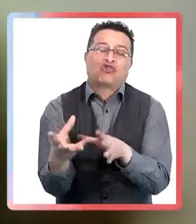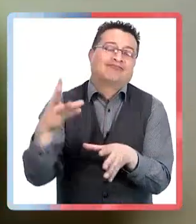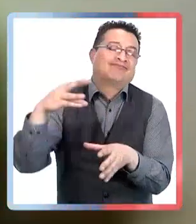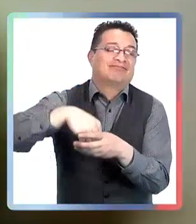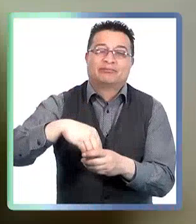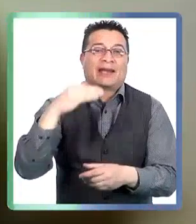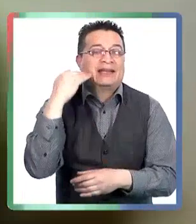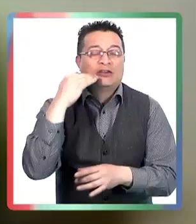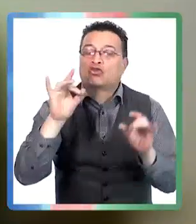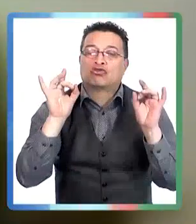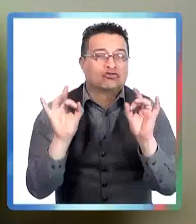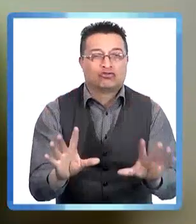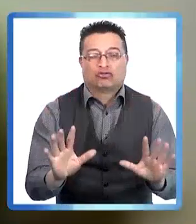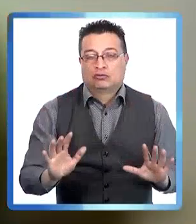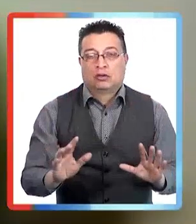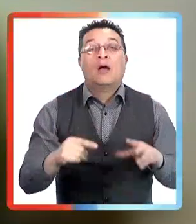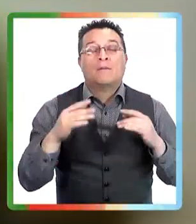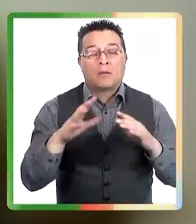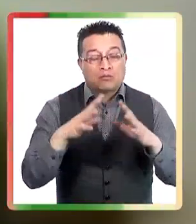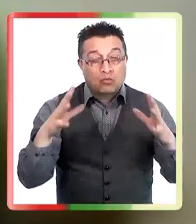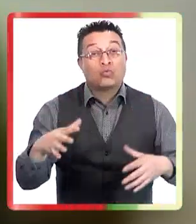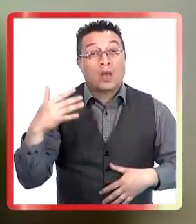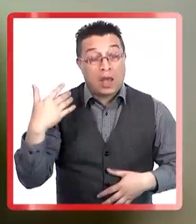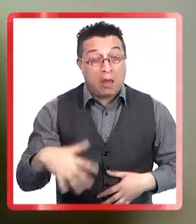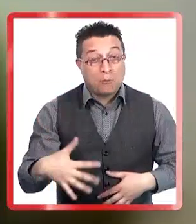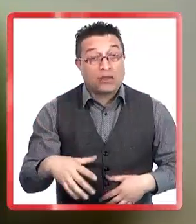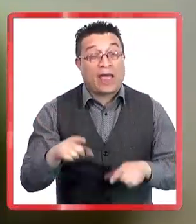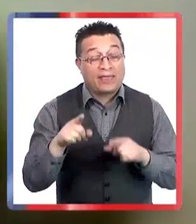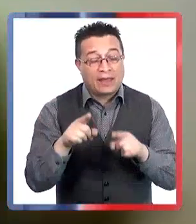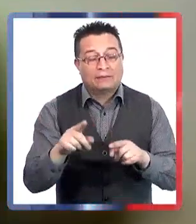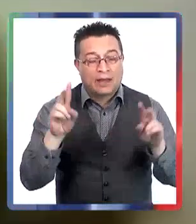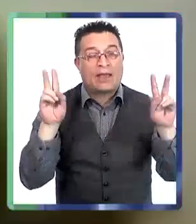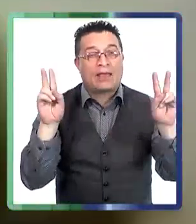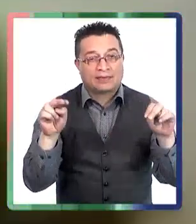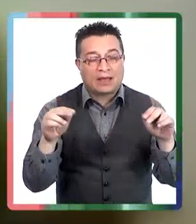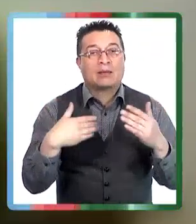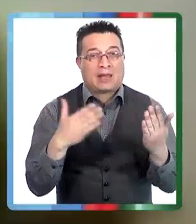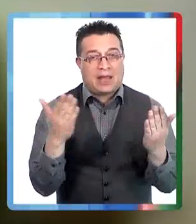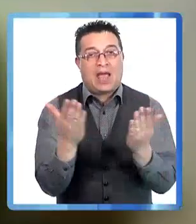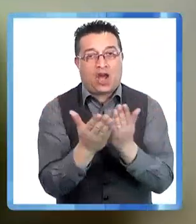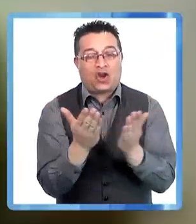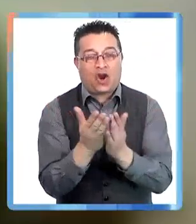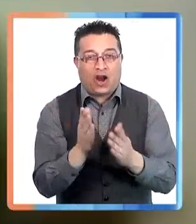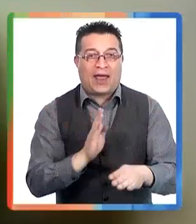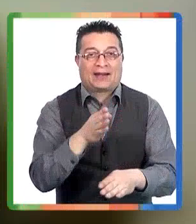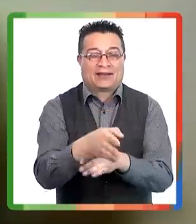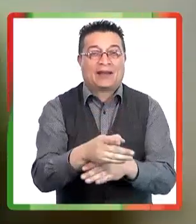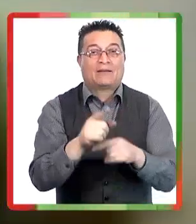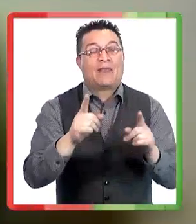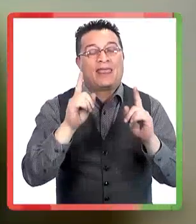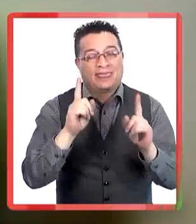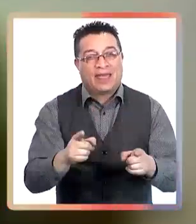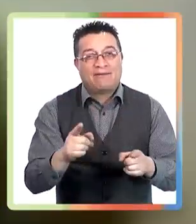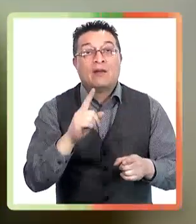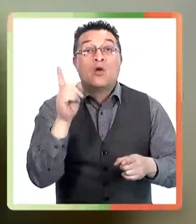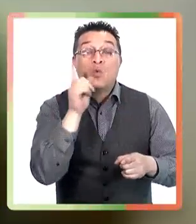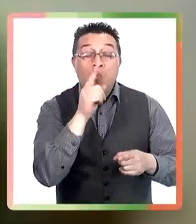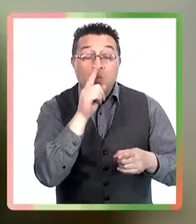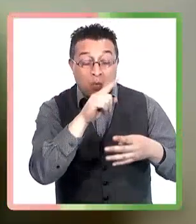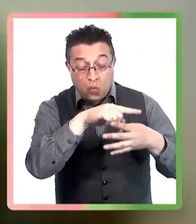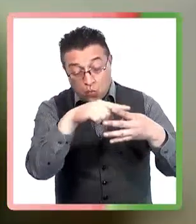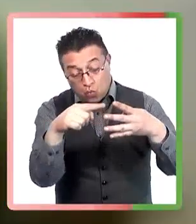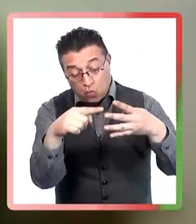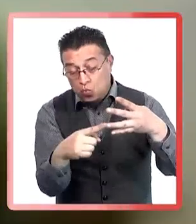recurso, evitar que los niños vayan al colegio, el último recurso epidemiológico al que deberíamos acudir, por todas las